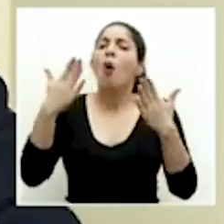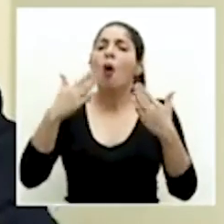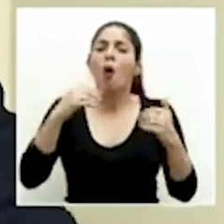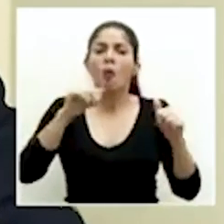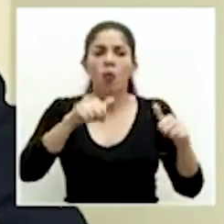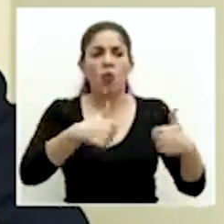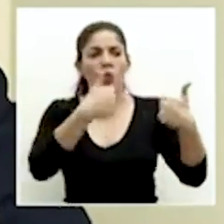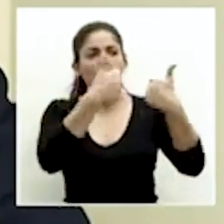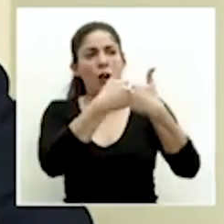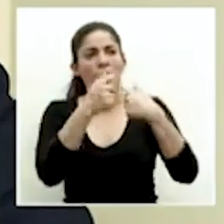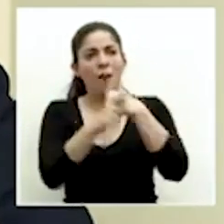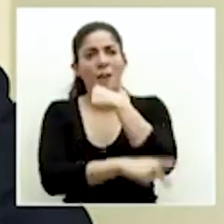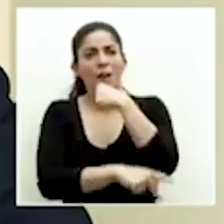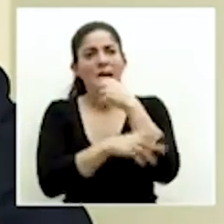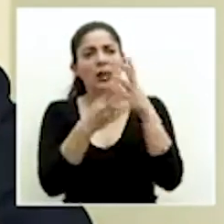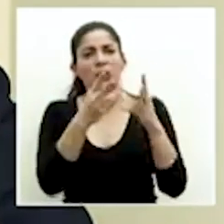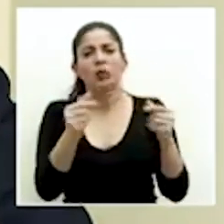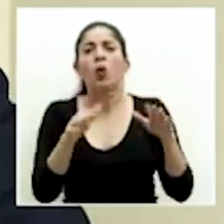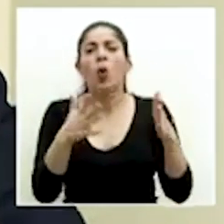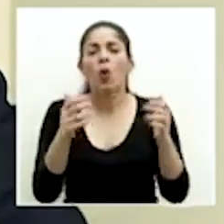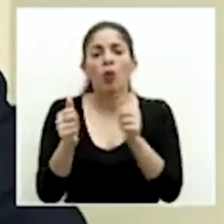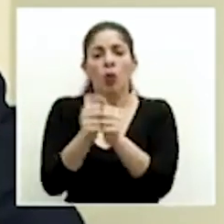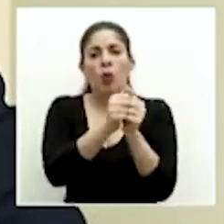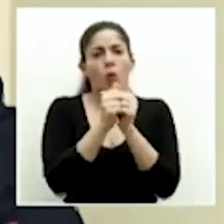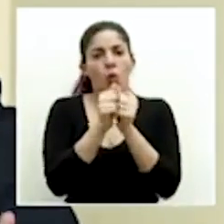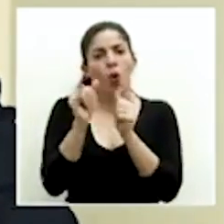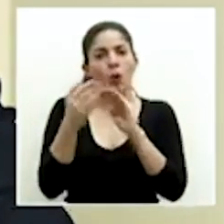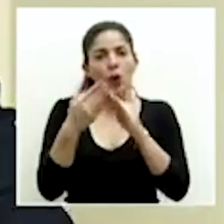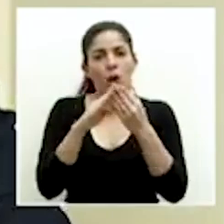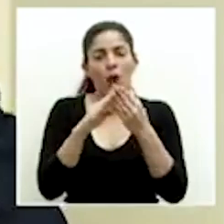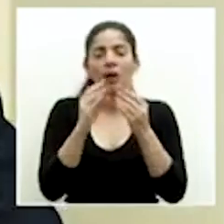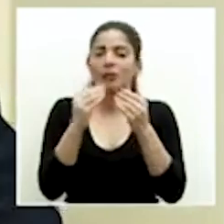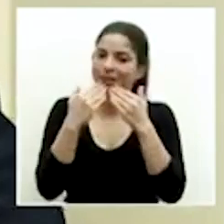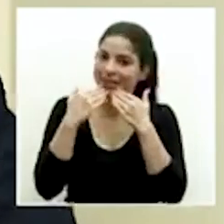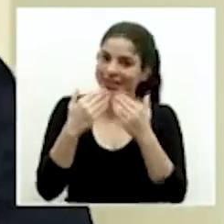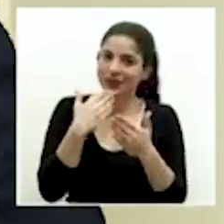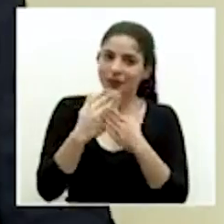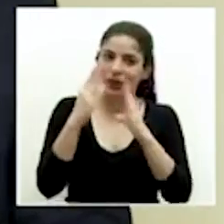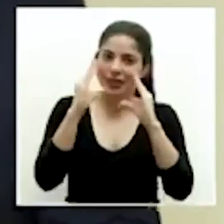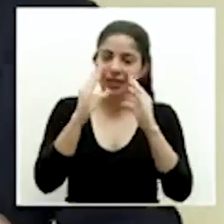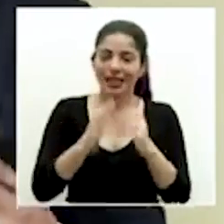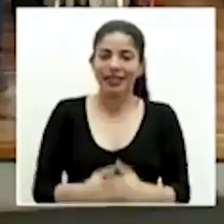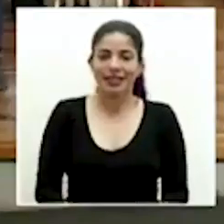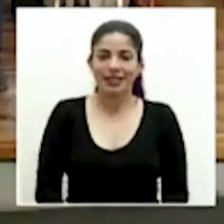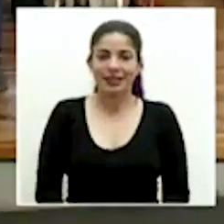desafío que tenemos como país es unidos como comunidad. Gracias y muy buenas tardes.